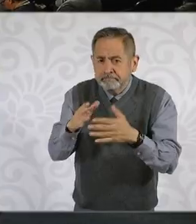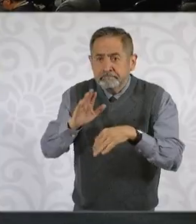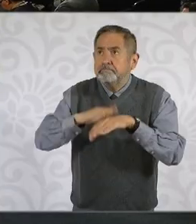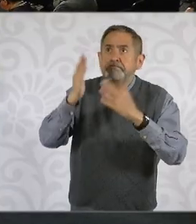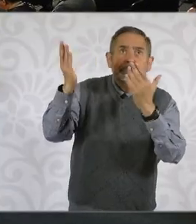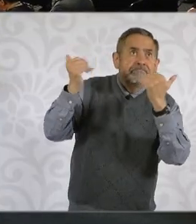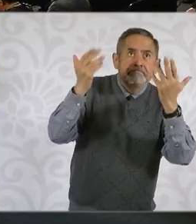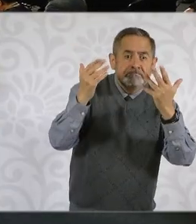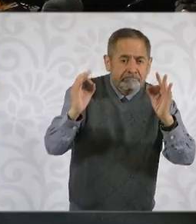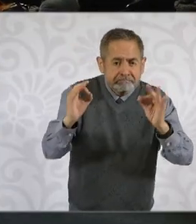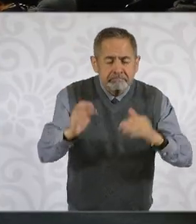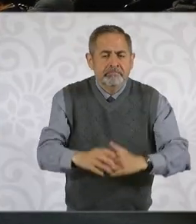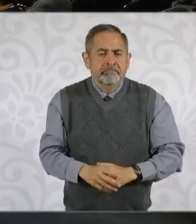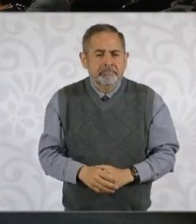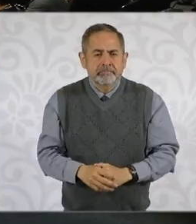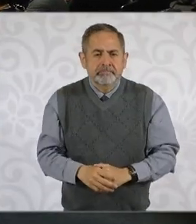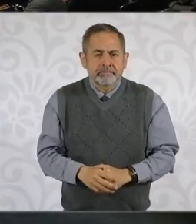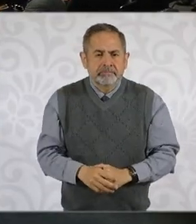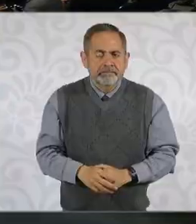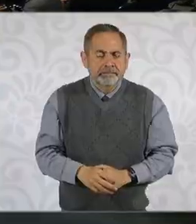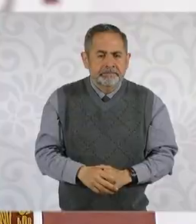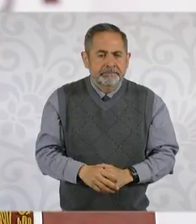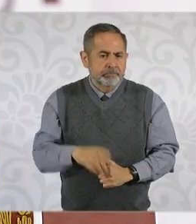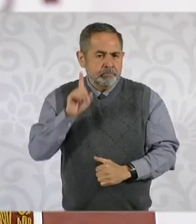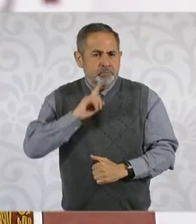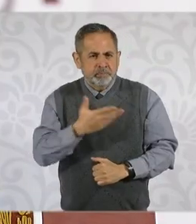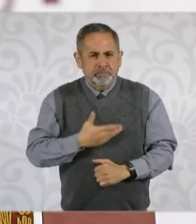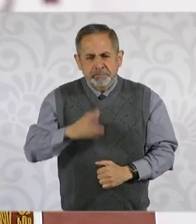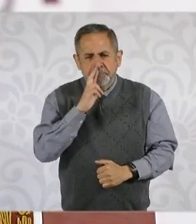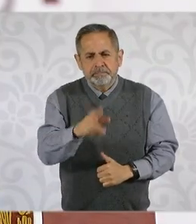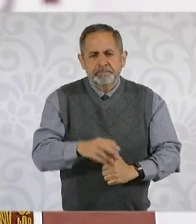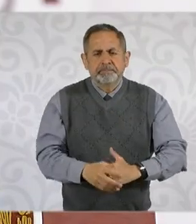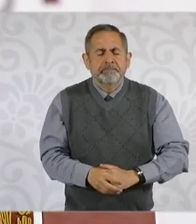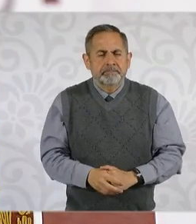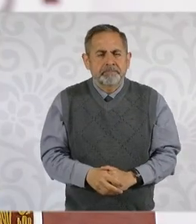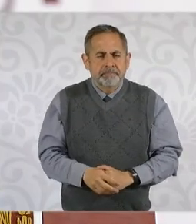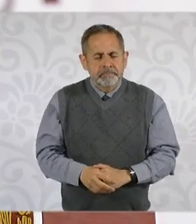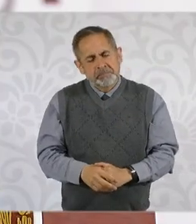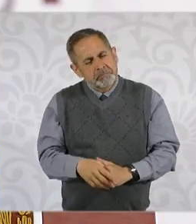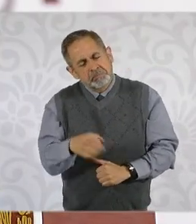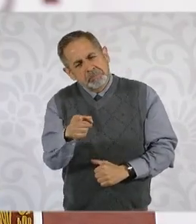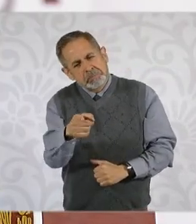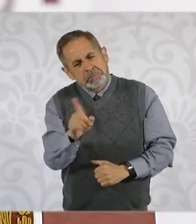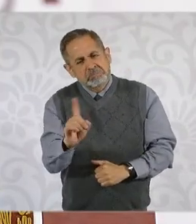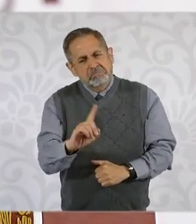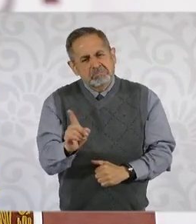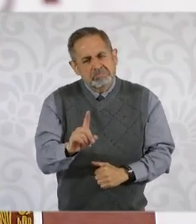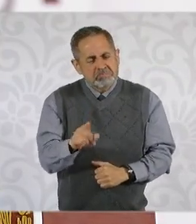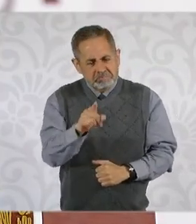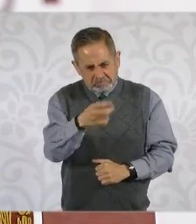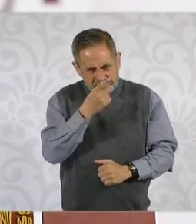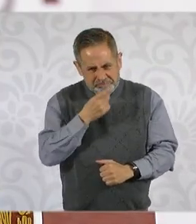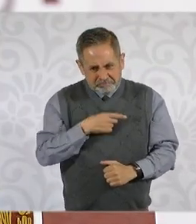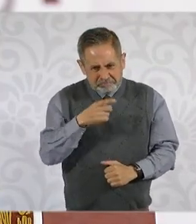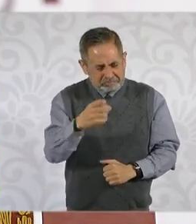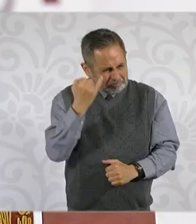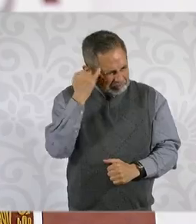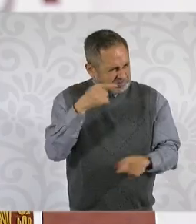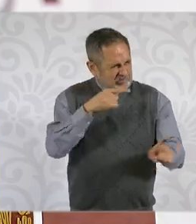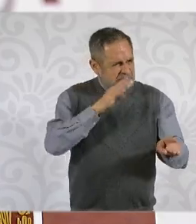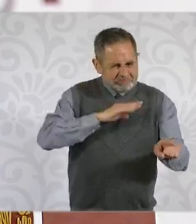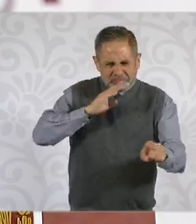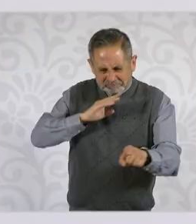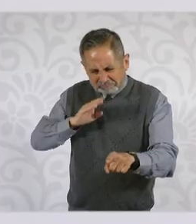No, no tenemos esto que planteas. De hecho, una de las